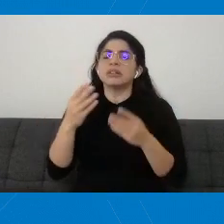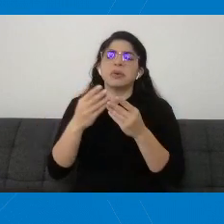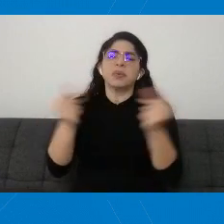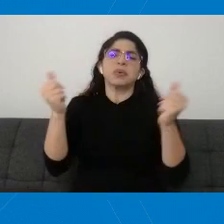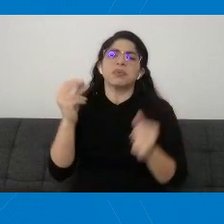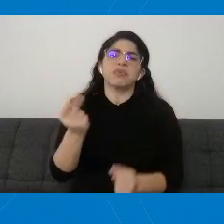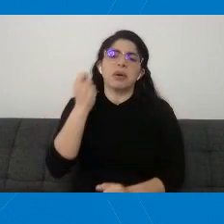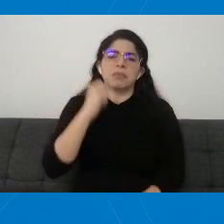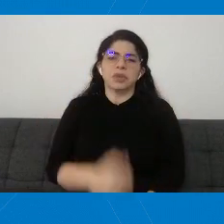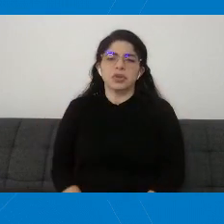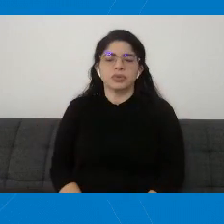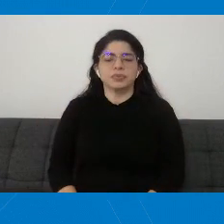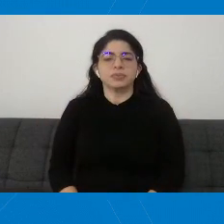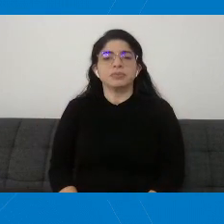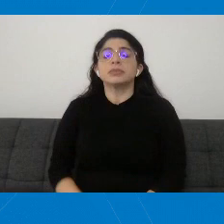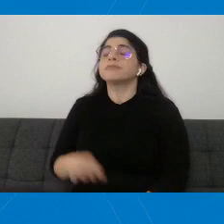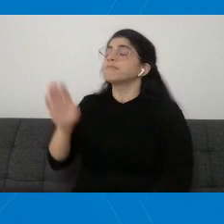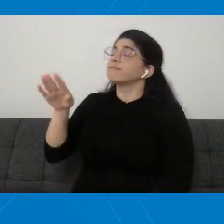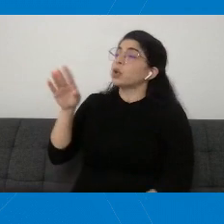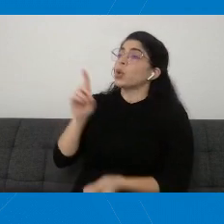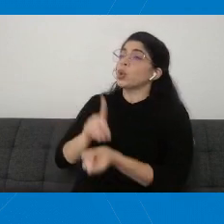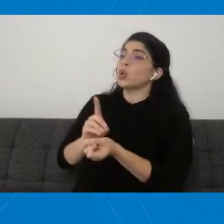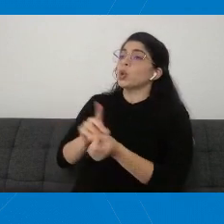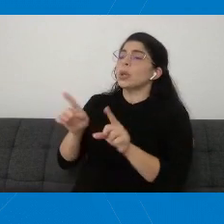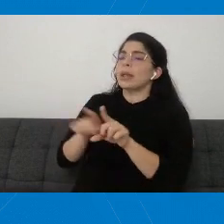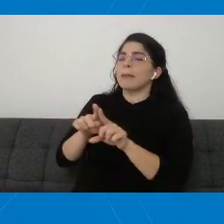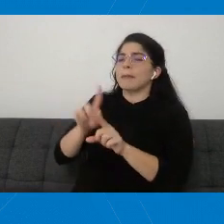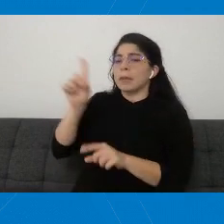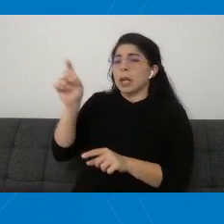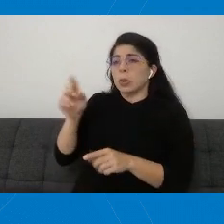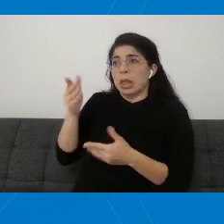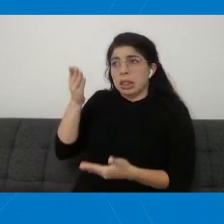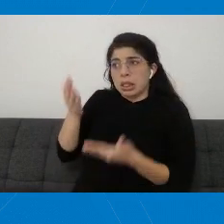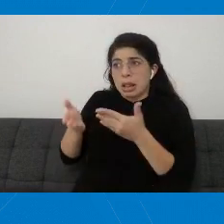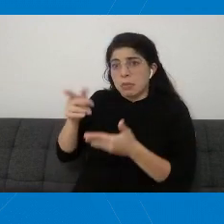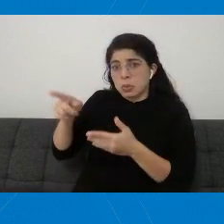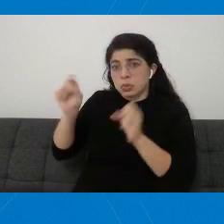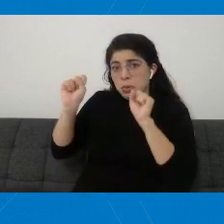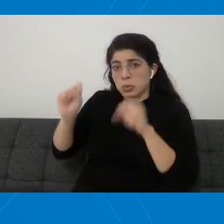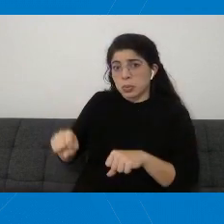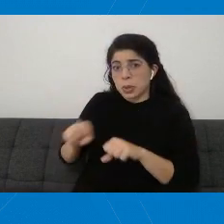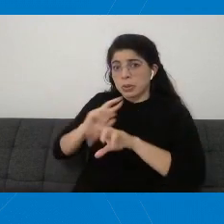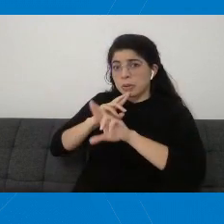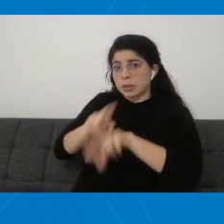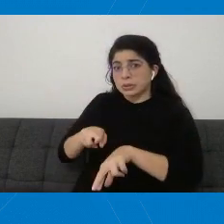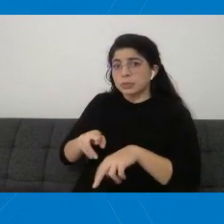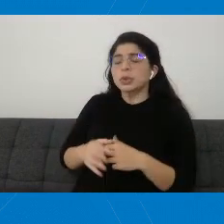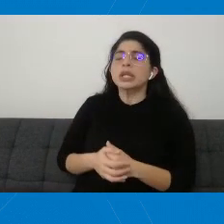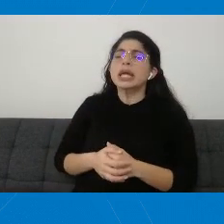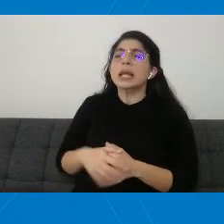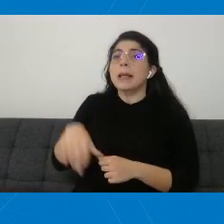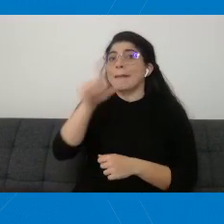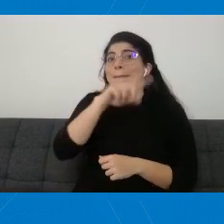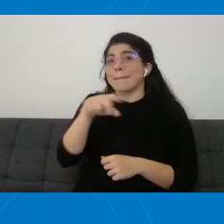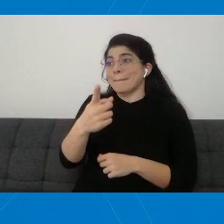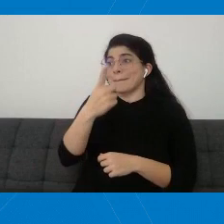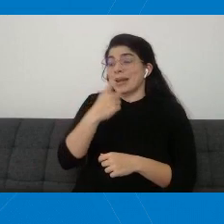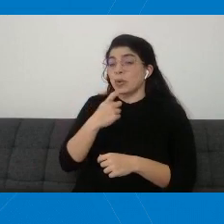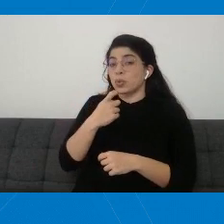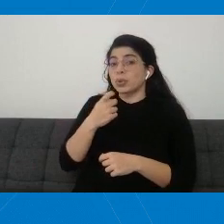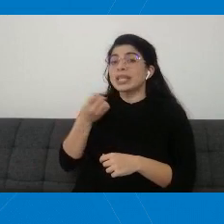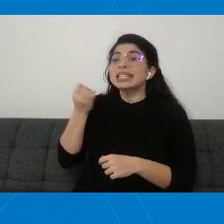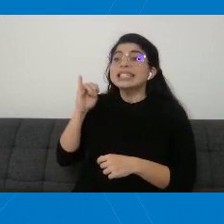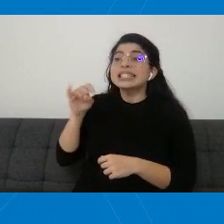Doctor, también nos consultan, tal vez usted nos pueda responder. Nos preguntan que si está